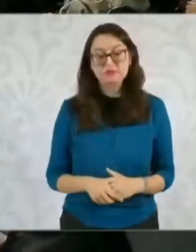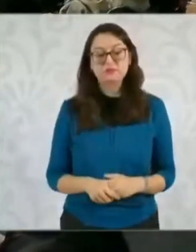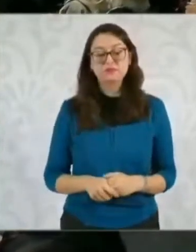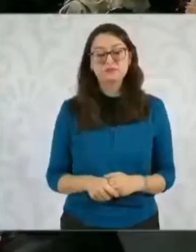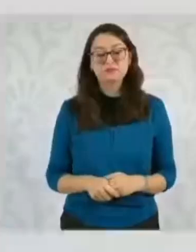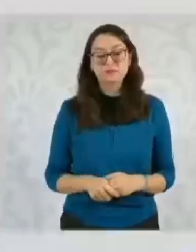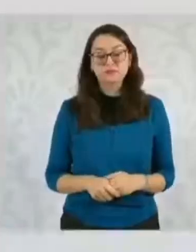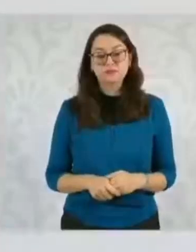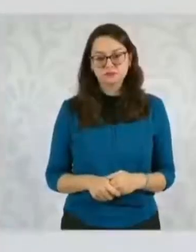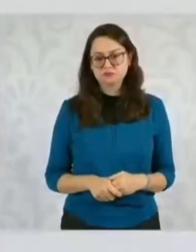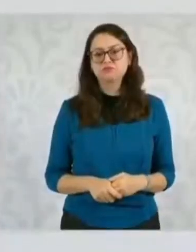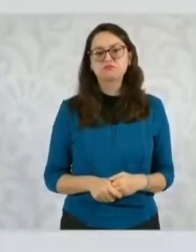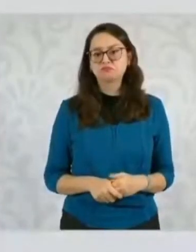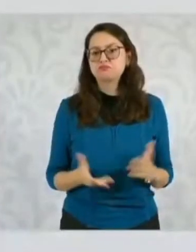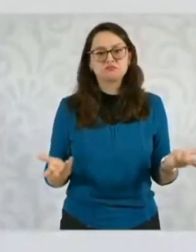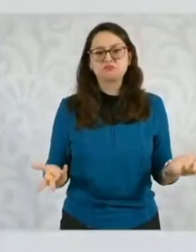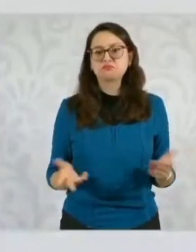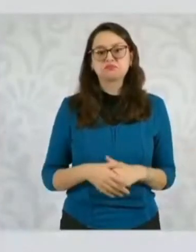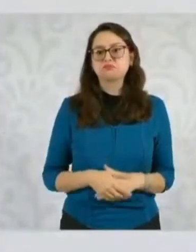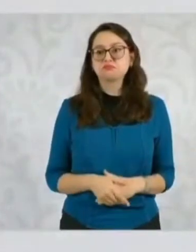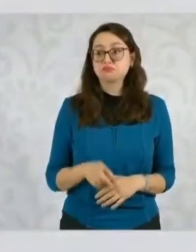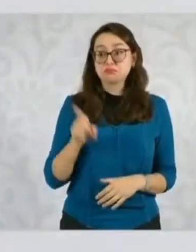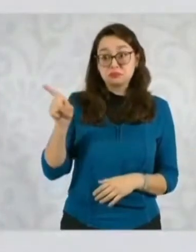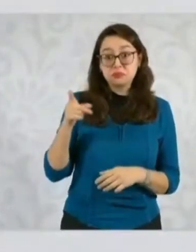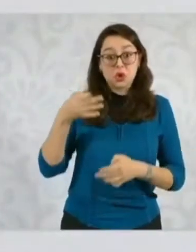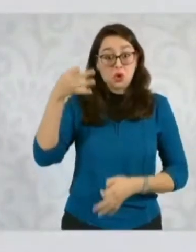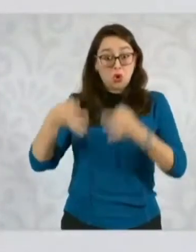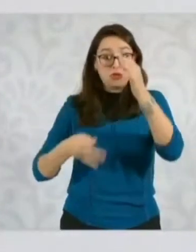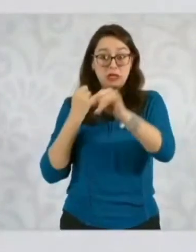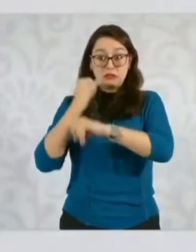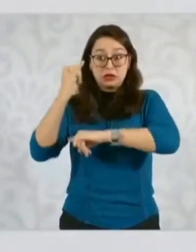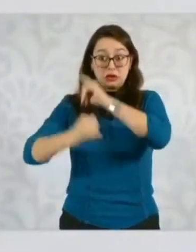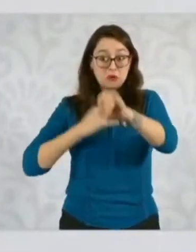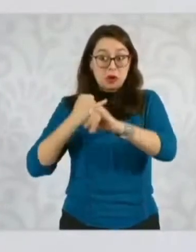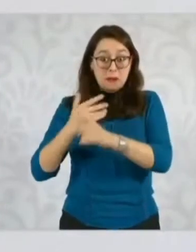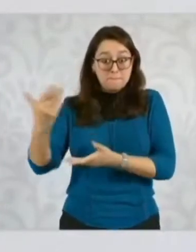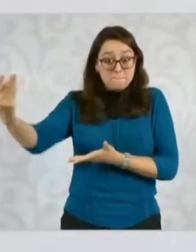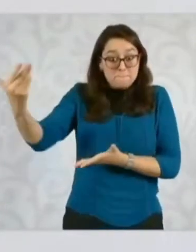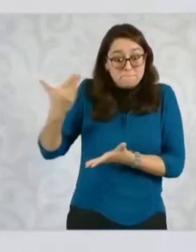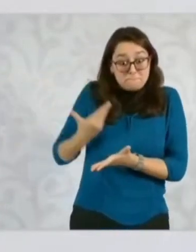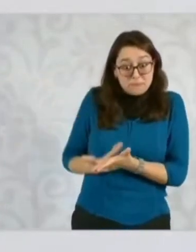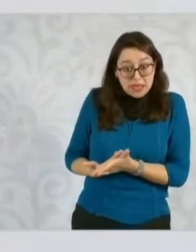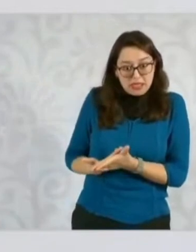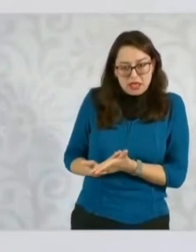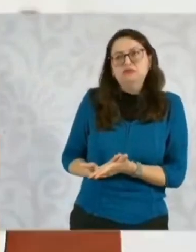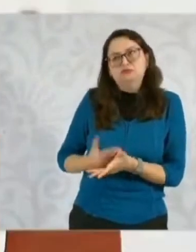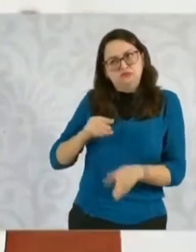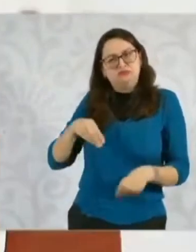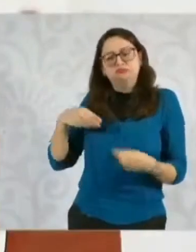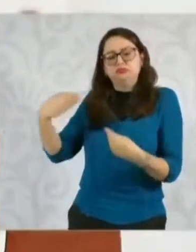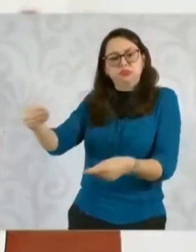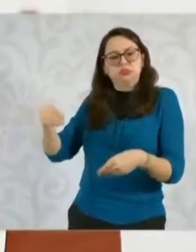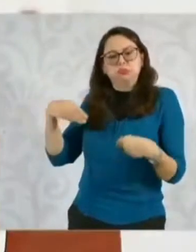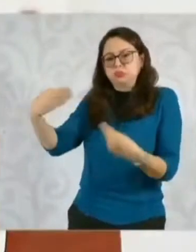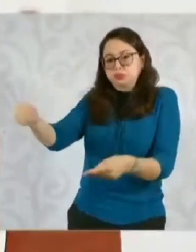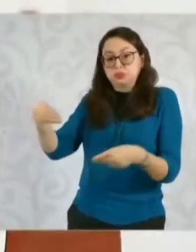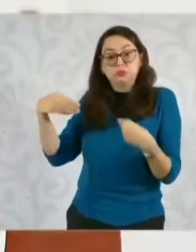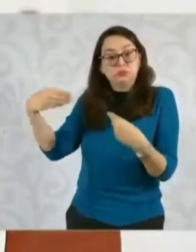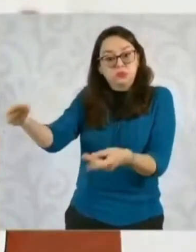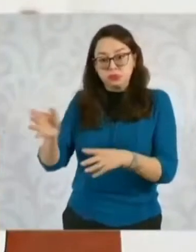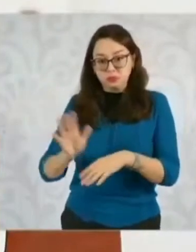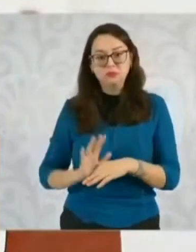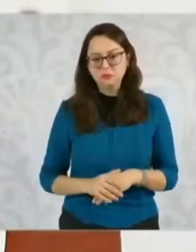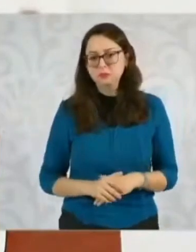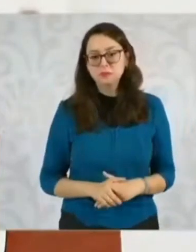lo que se requiera por parte de la Corte Internacional. Pero repito, nuestro interés como